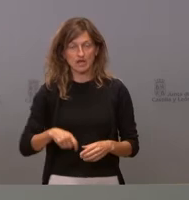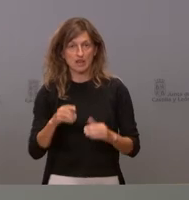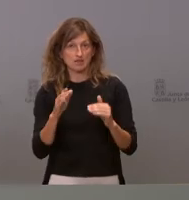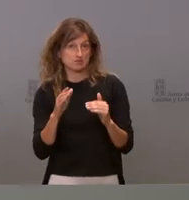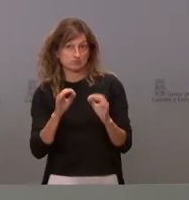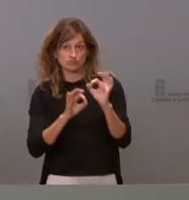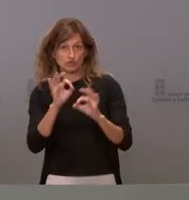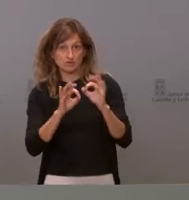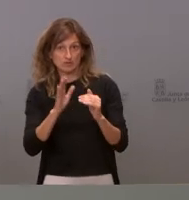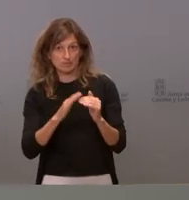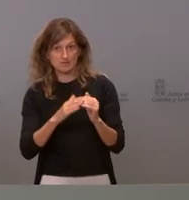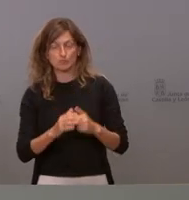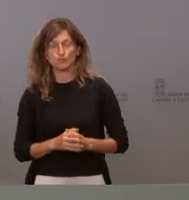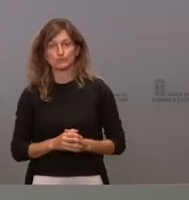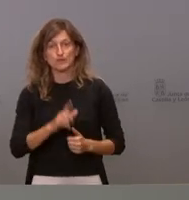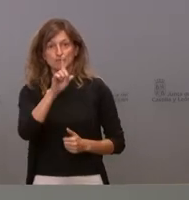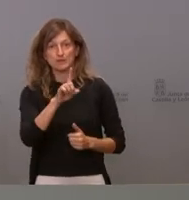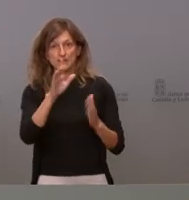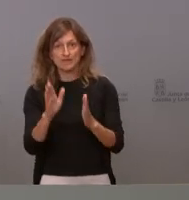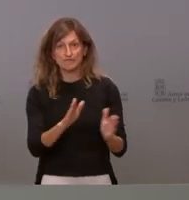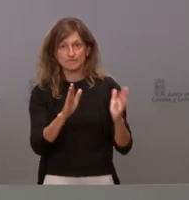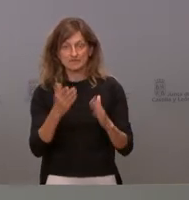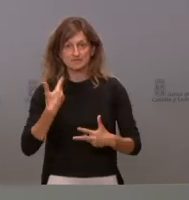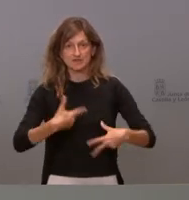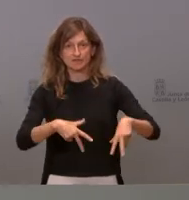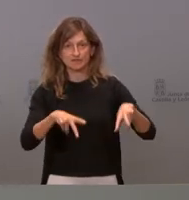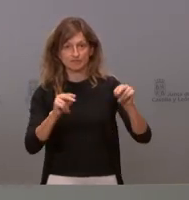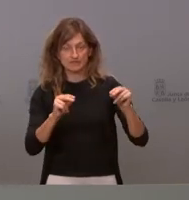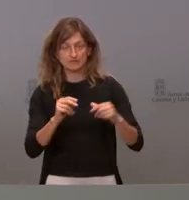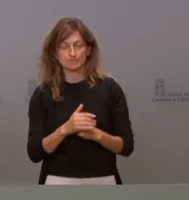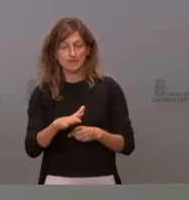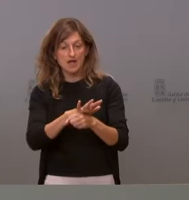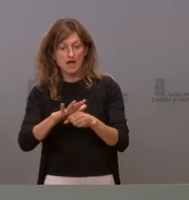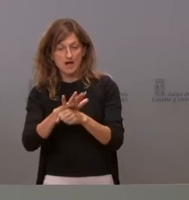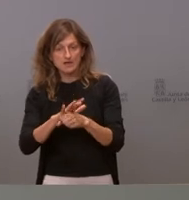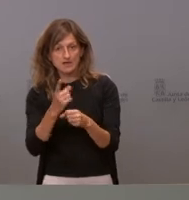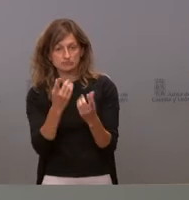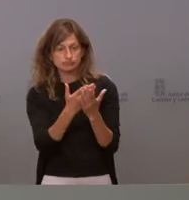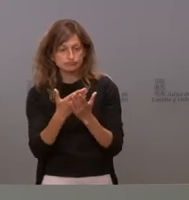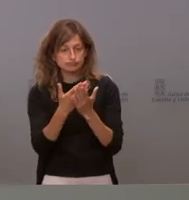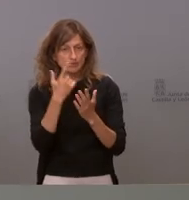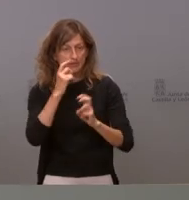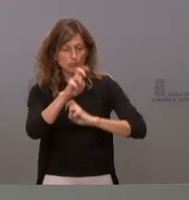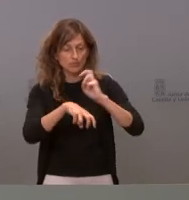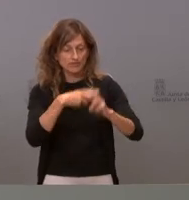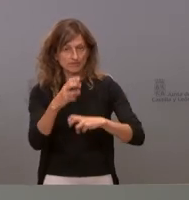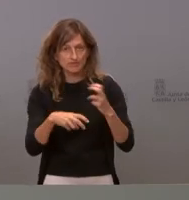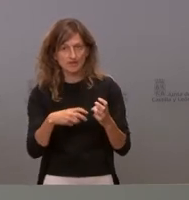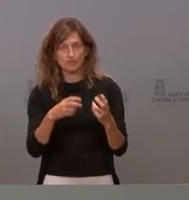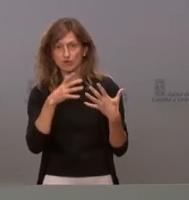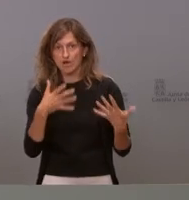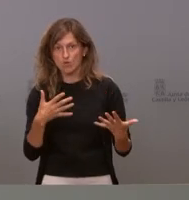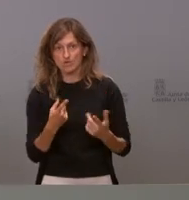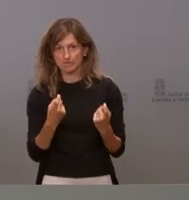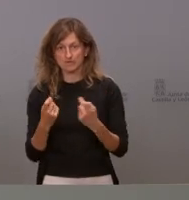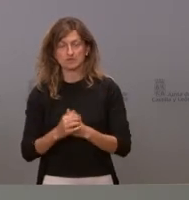hay una primera fase que ya hemos acabado que todas las áreas han estudiado las necesidades de modificación de las demarcaciones actuales